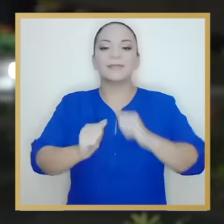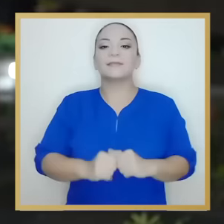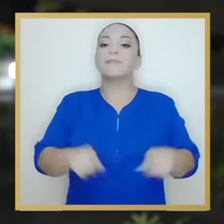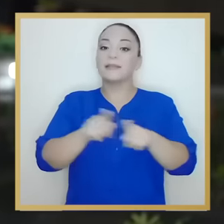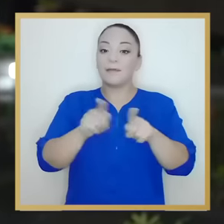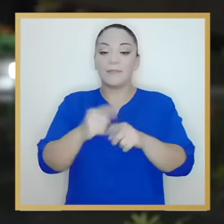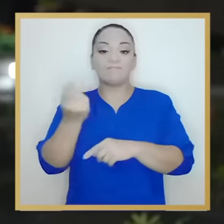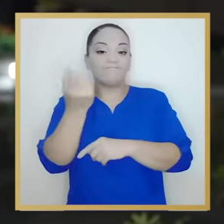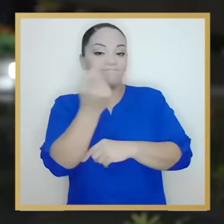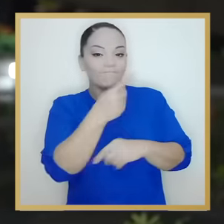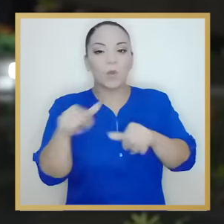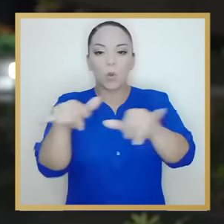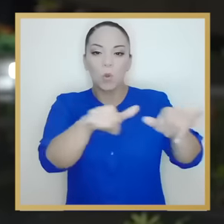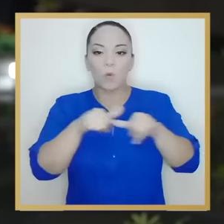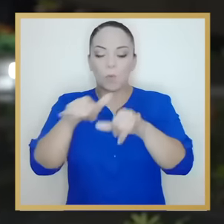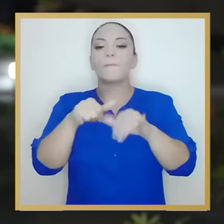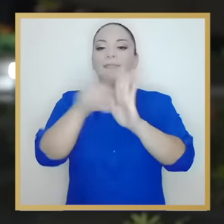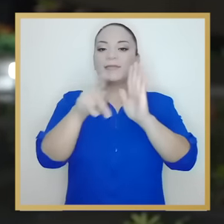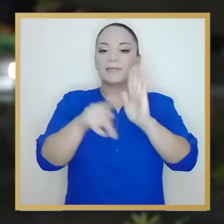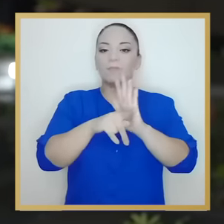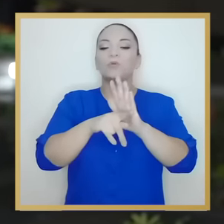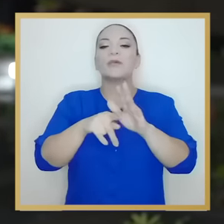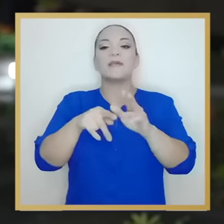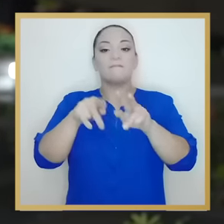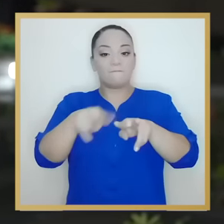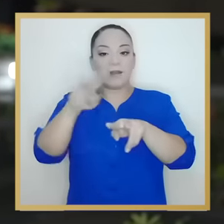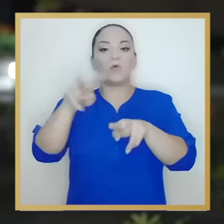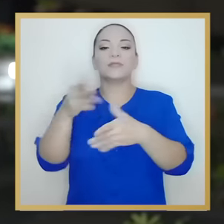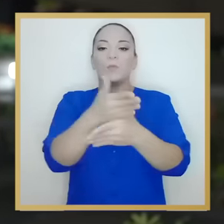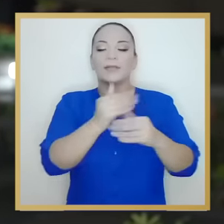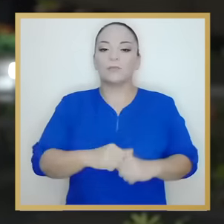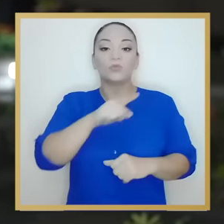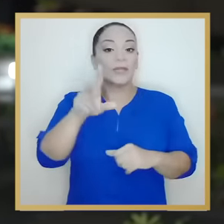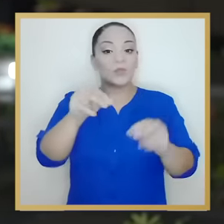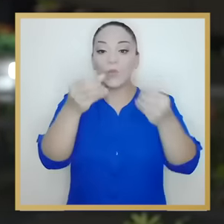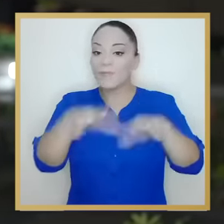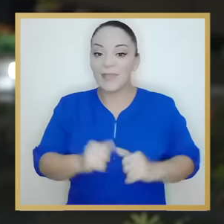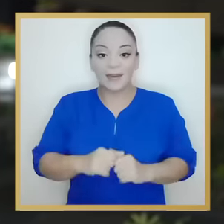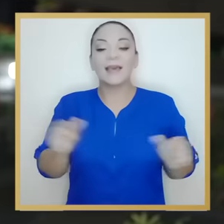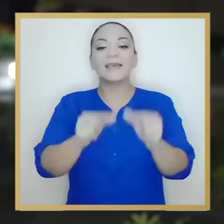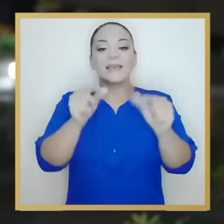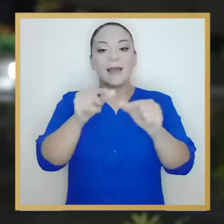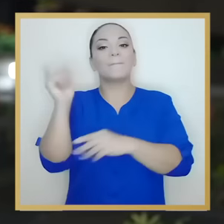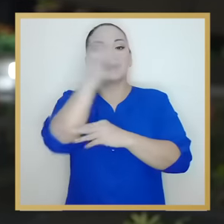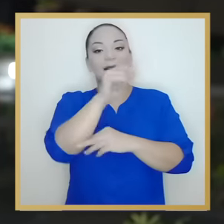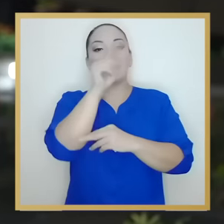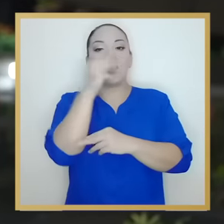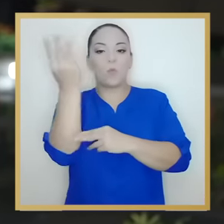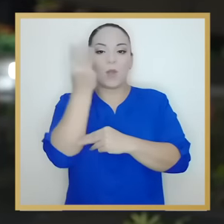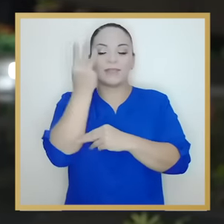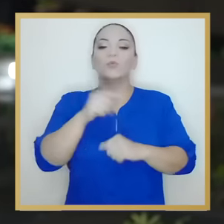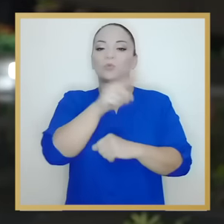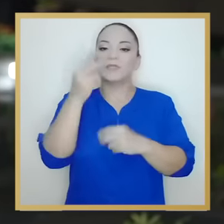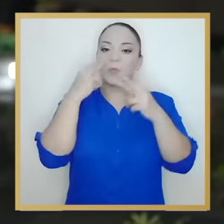entendimiento común bajo principios y valores que compartimos. No se pierdan la cobertura de esta gira presidencial a